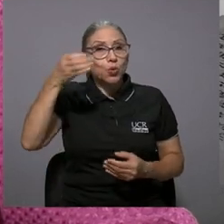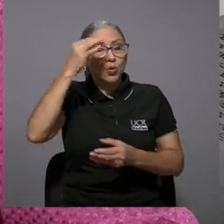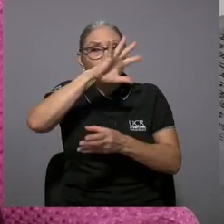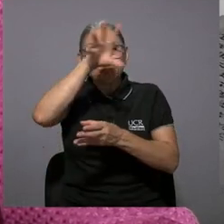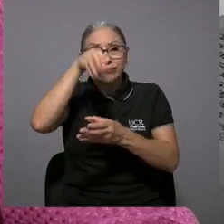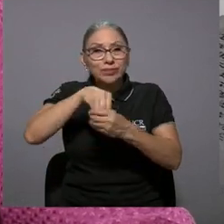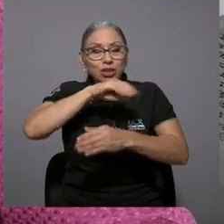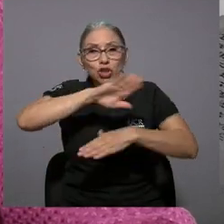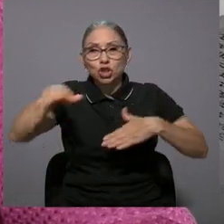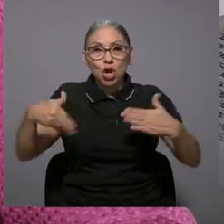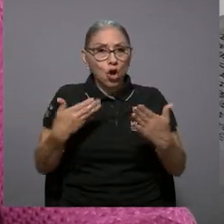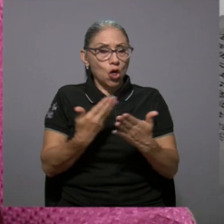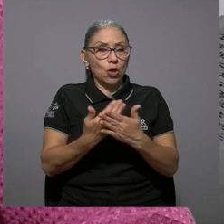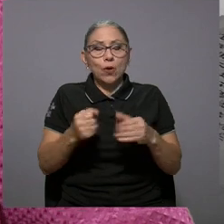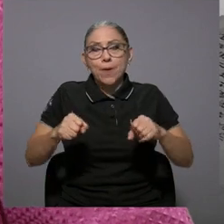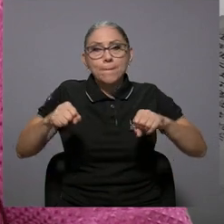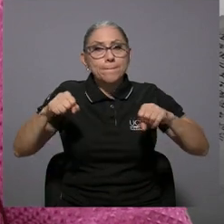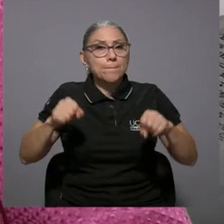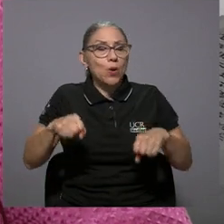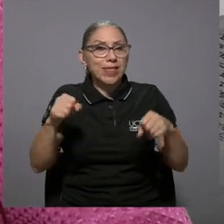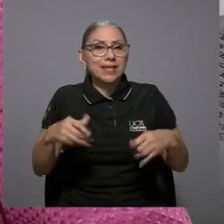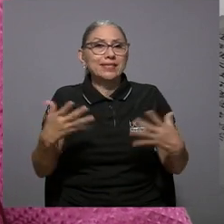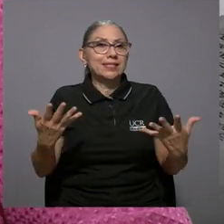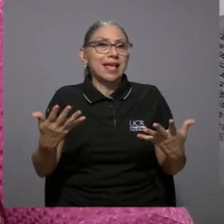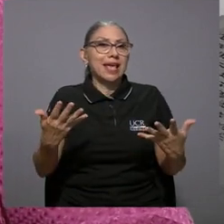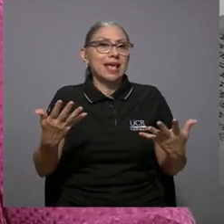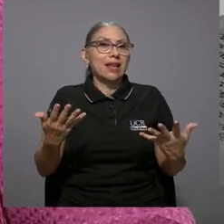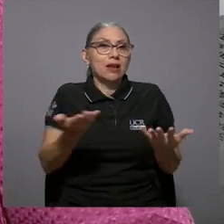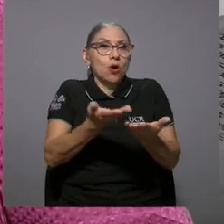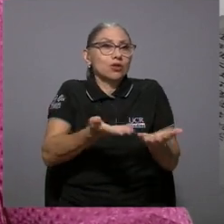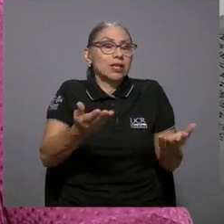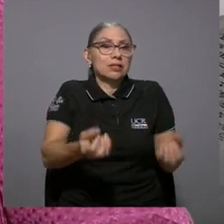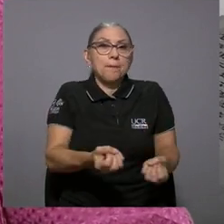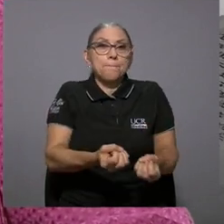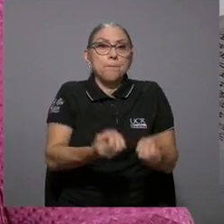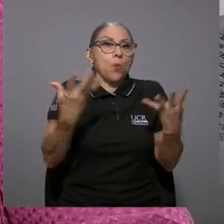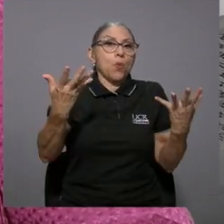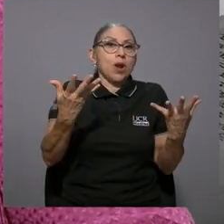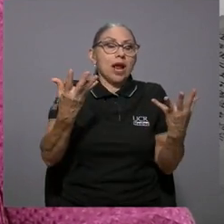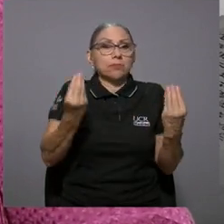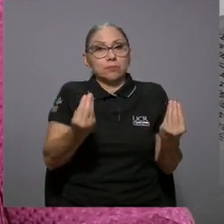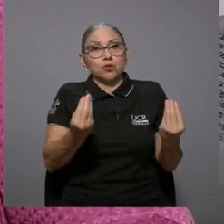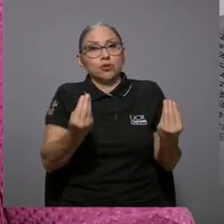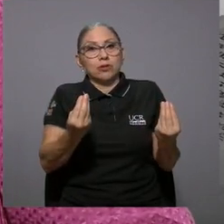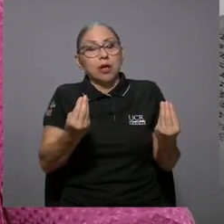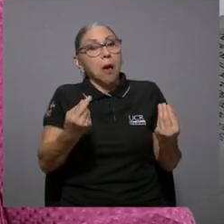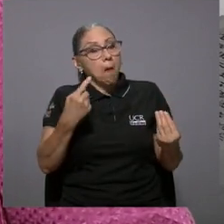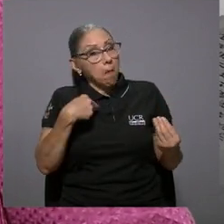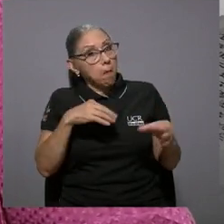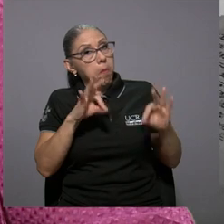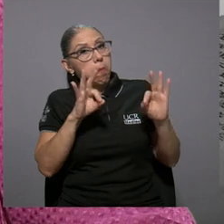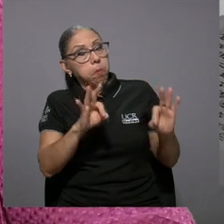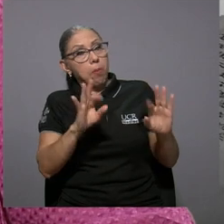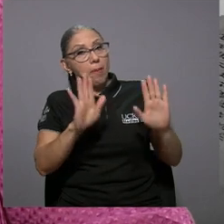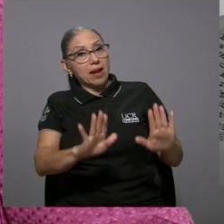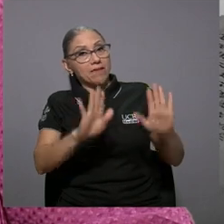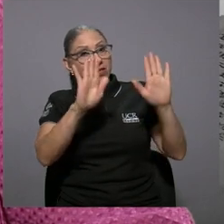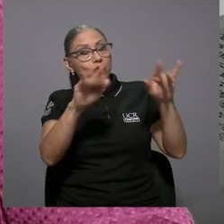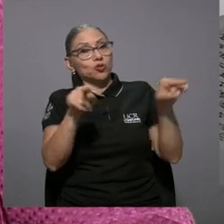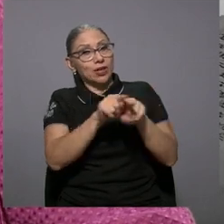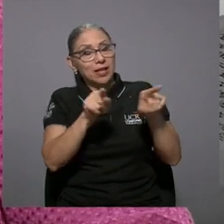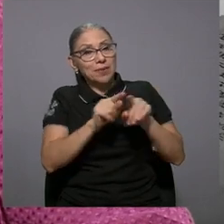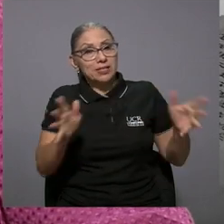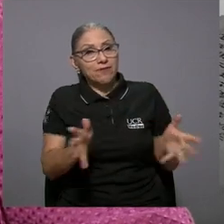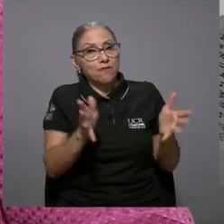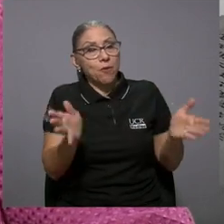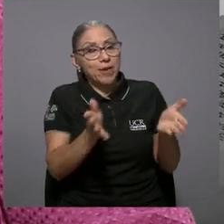a nivel de las artes o de la cultura, porque cultura es todo. Puede ser lo muy popular, que me parece